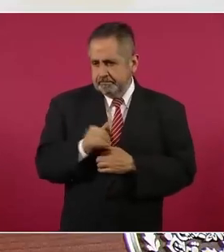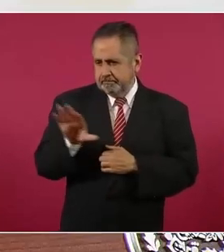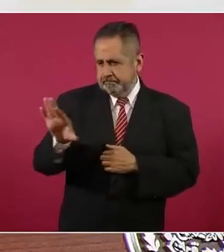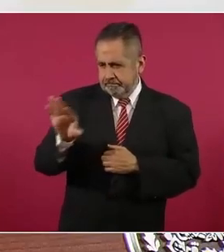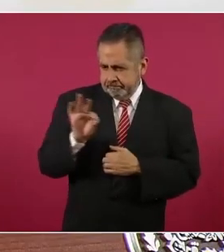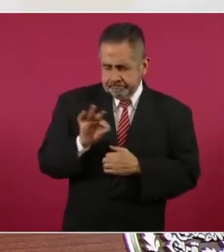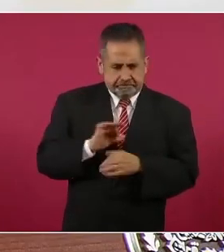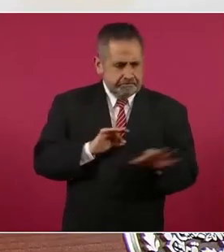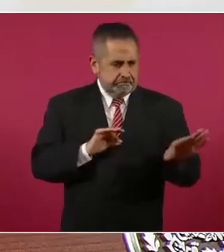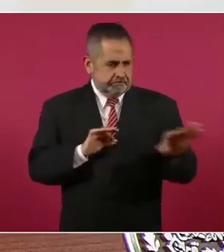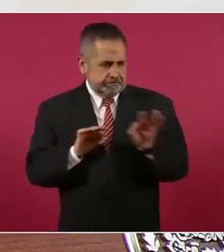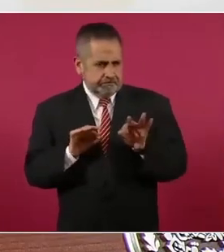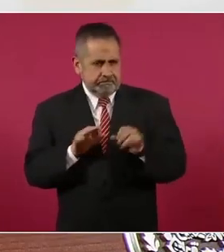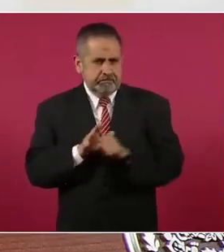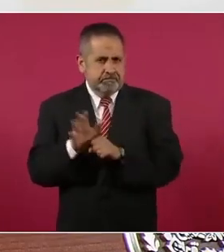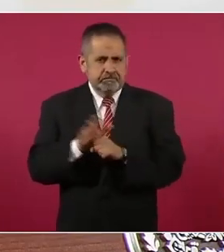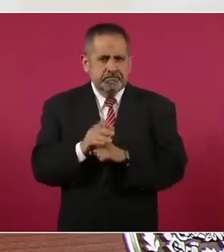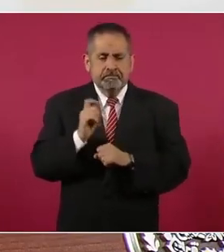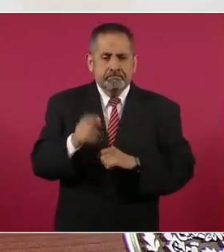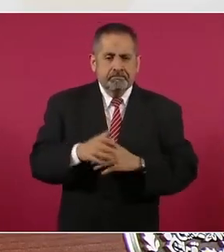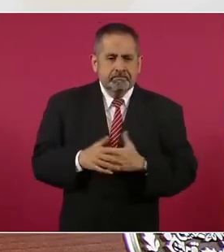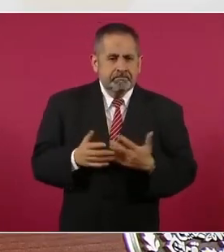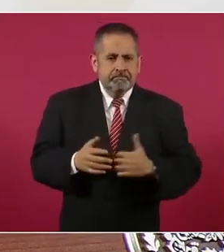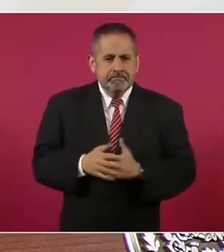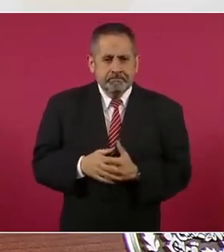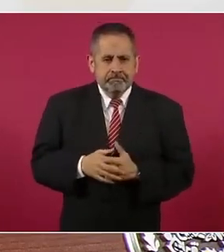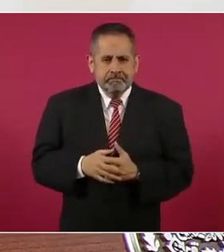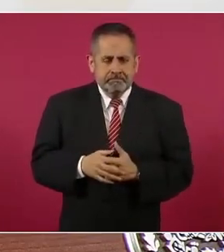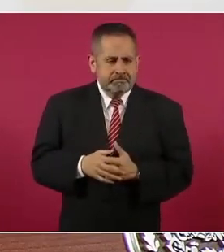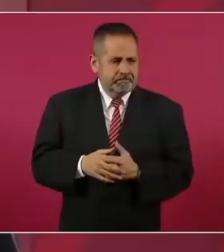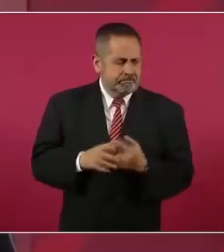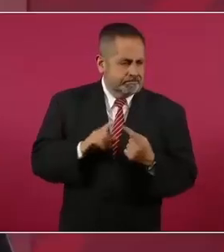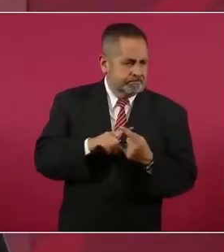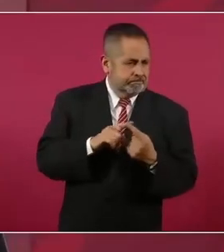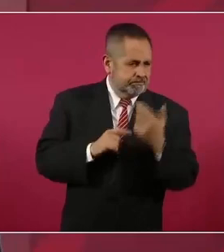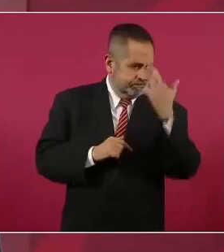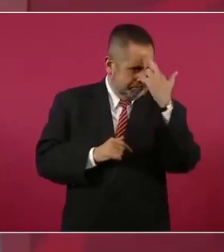la racionalidad y la espiritualidad,